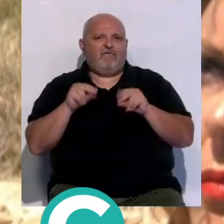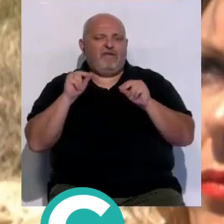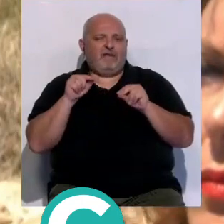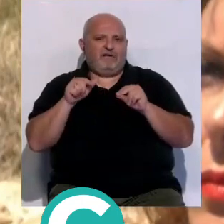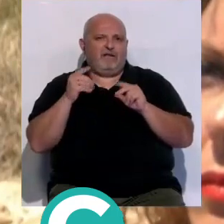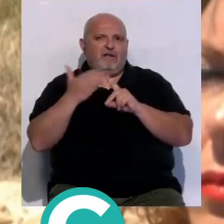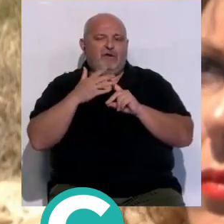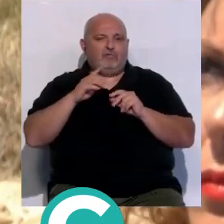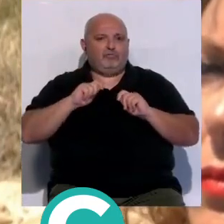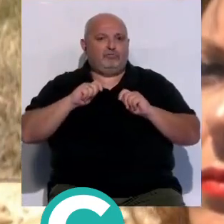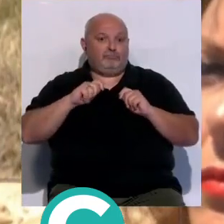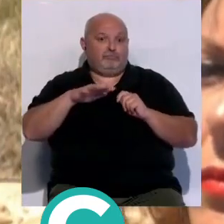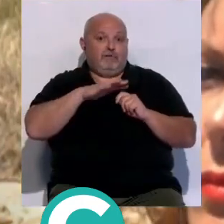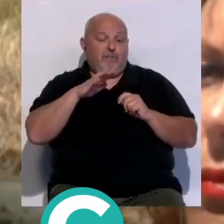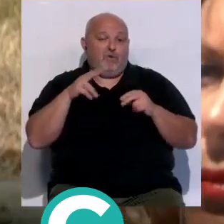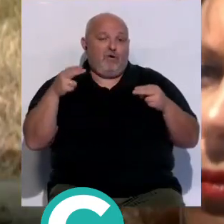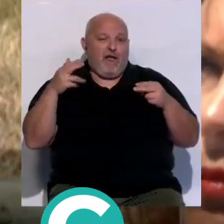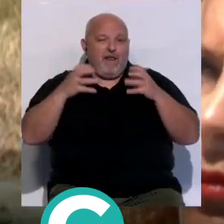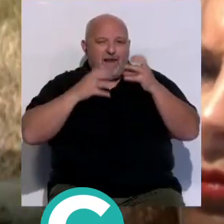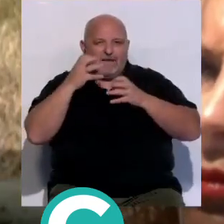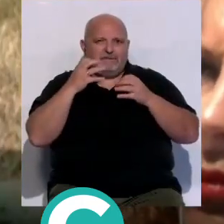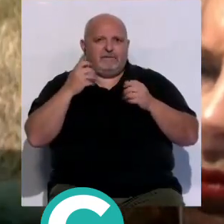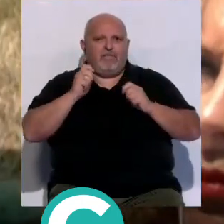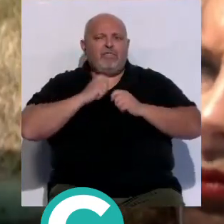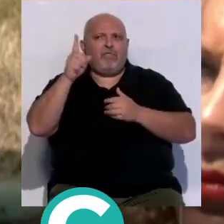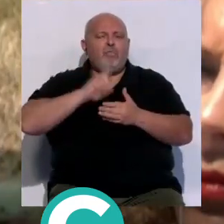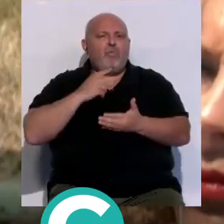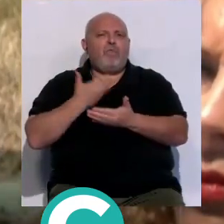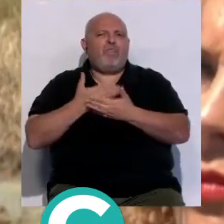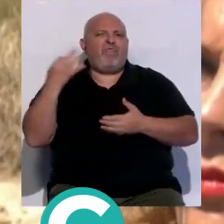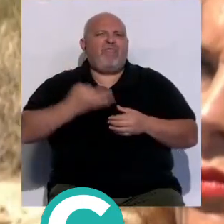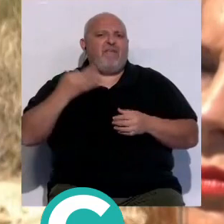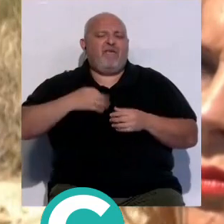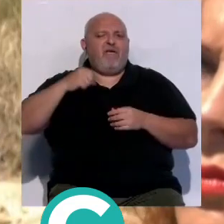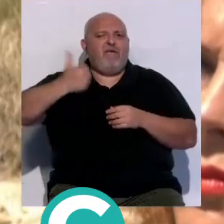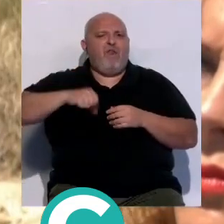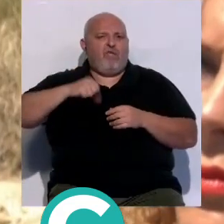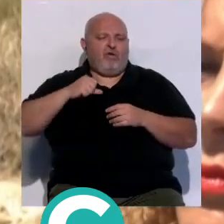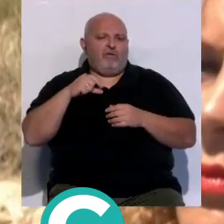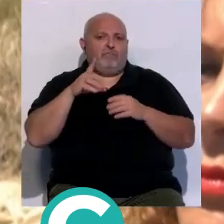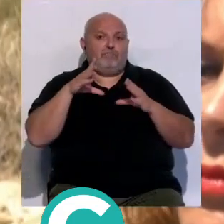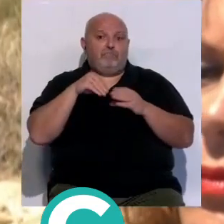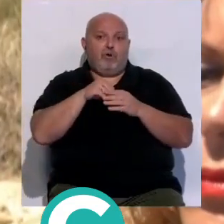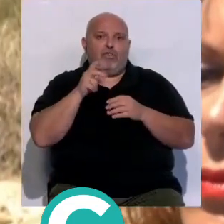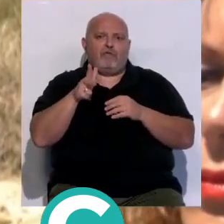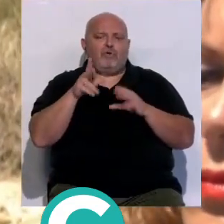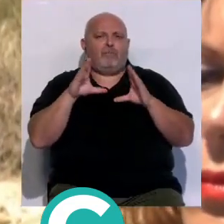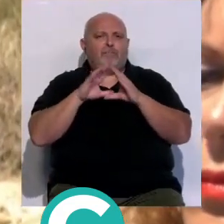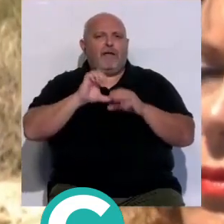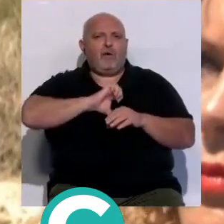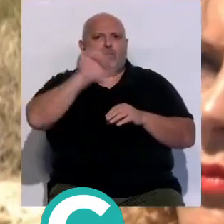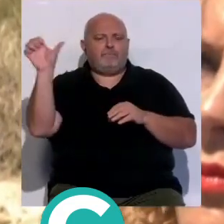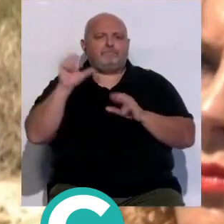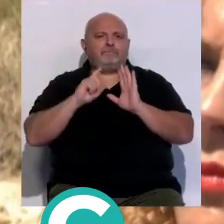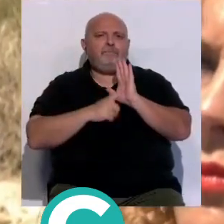las afecciones a los hábitos comunitarios y a las especies protegidas hasta que nos demuestren las evaluaciones ambientales exigidas tanto por el derecho comunitario como la